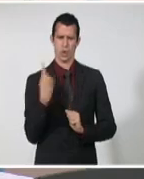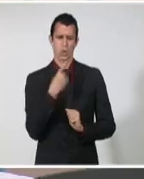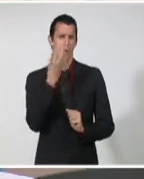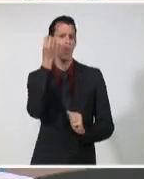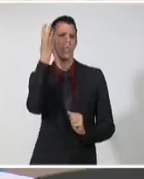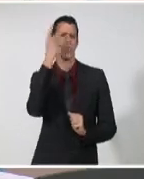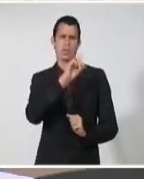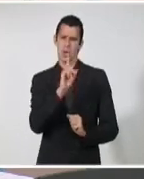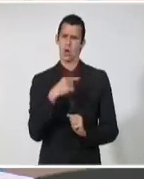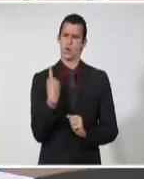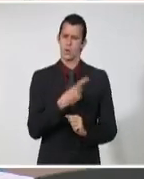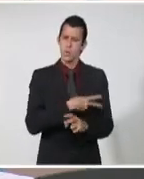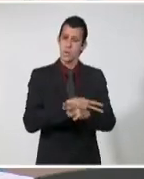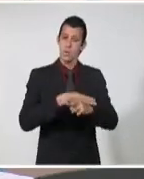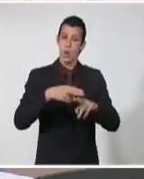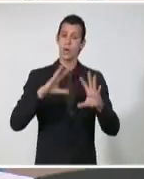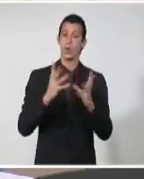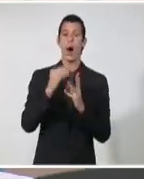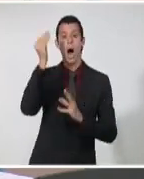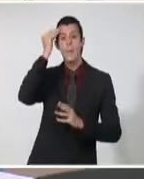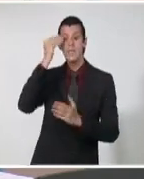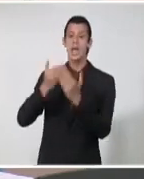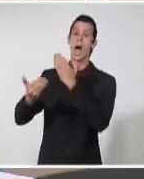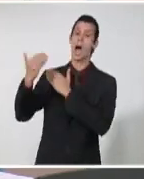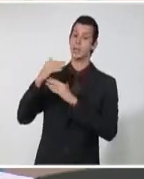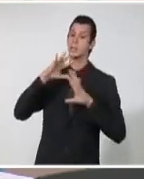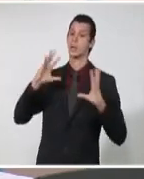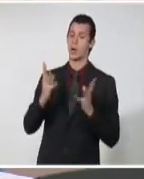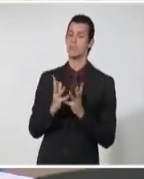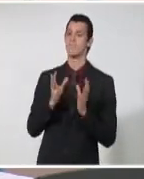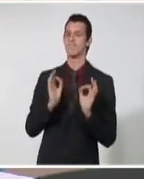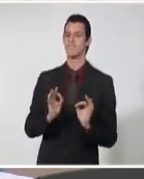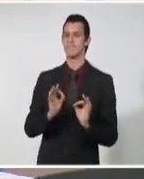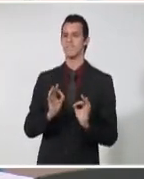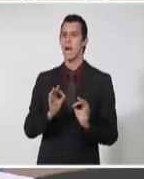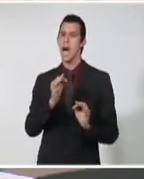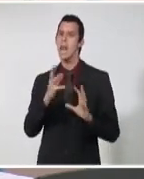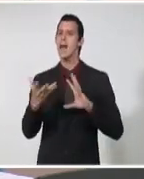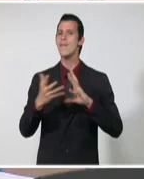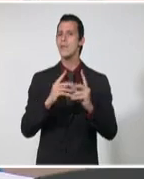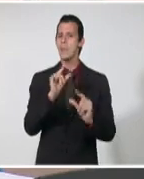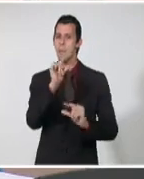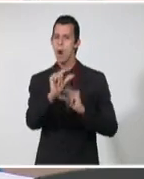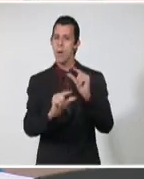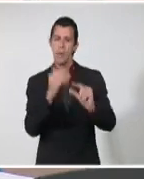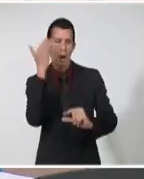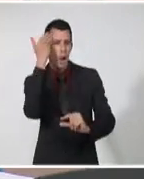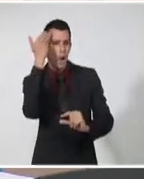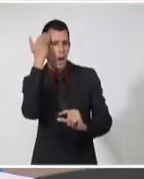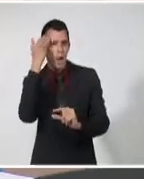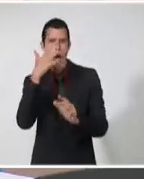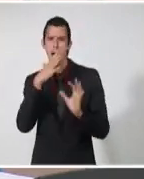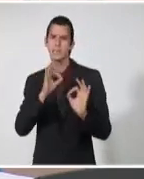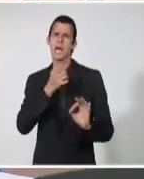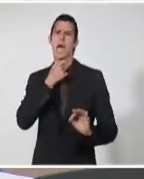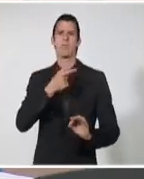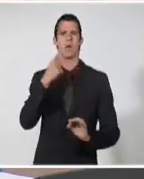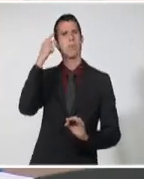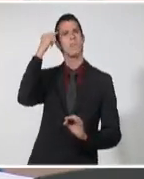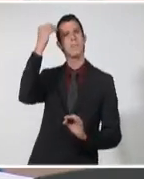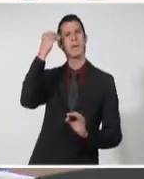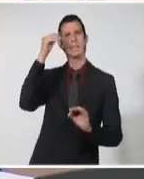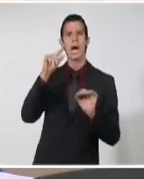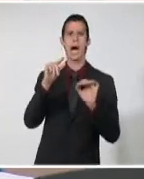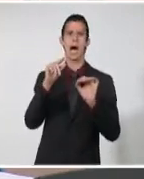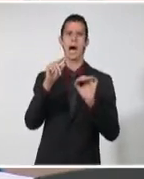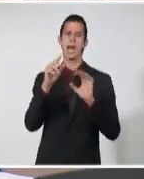Lo digo porque, bueno, del centro del que yo provengo, donde nosotros siempre decimos que los pasos de Fidel recorren nuestros pasillos, nuestros teatros.